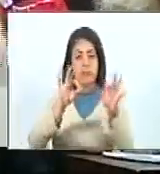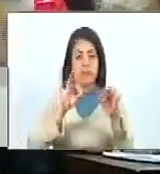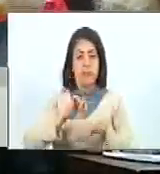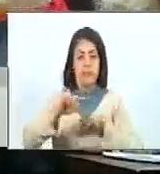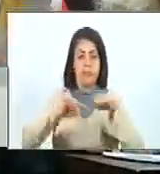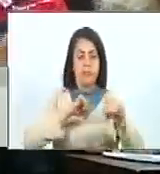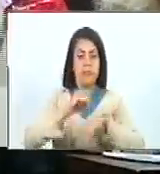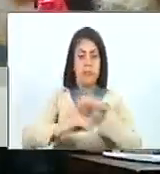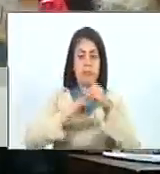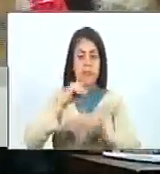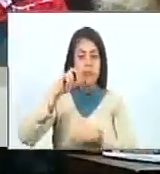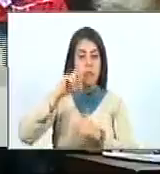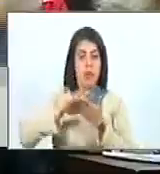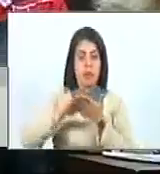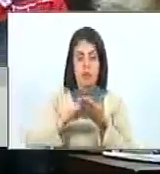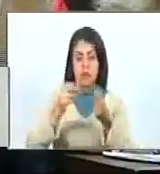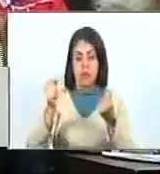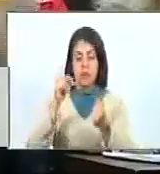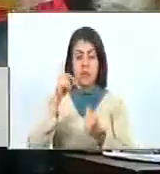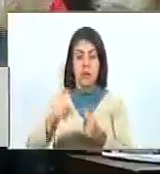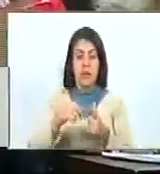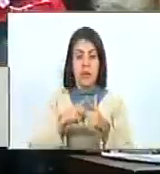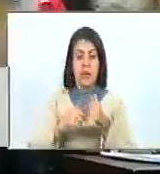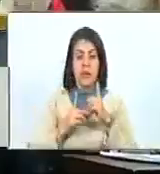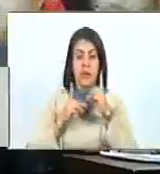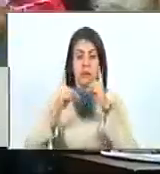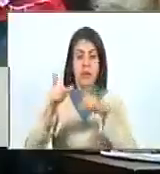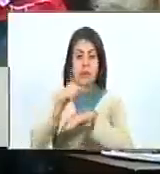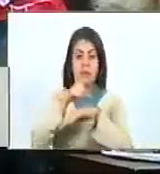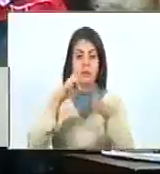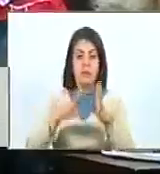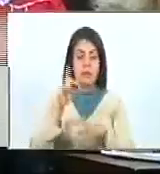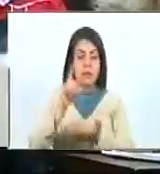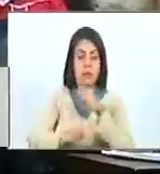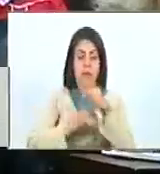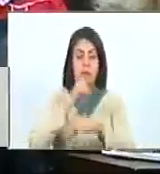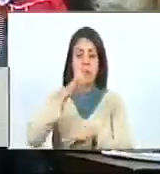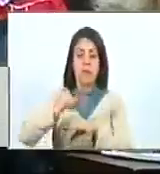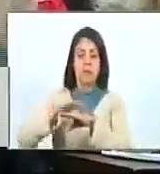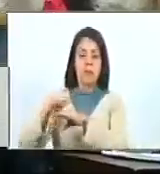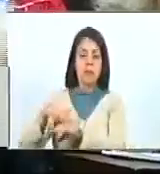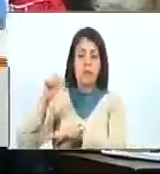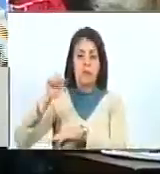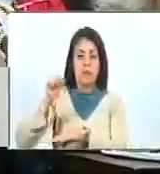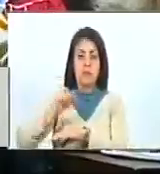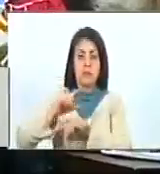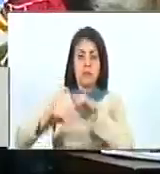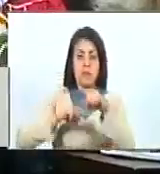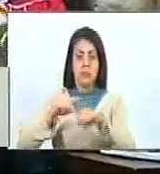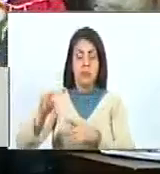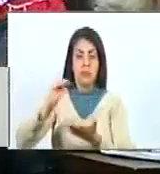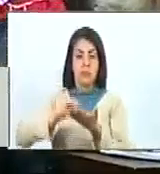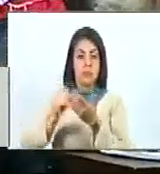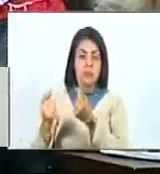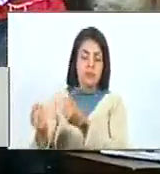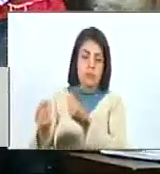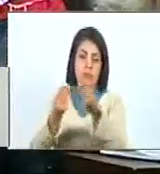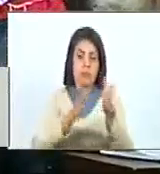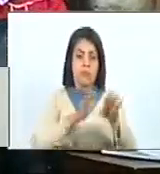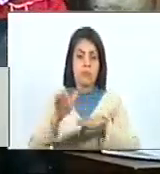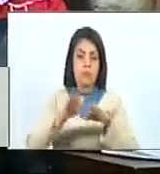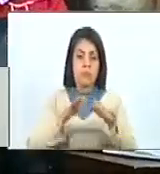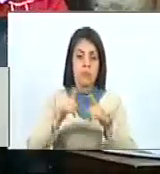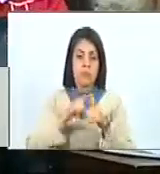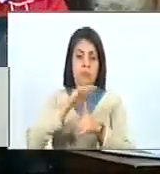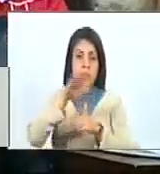que gobiernen y para que resuelvan los problemas. Dedíquense a gobernar y no a echarle la culpa a quien sí está mandando recursos para coger. Es